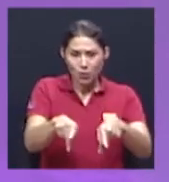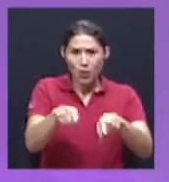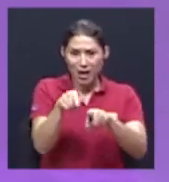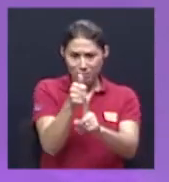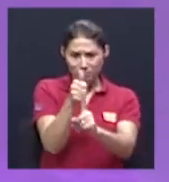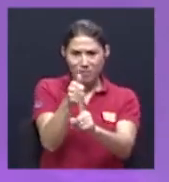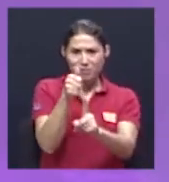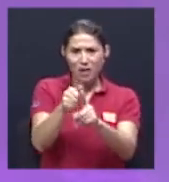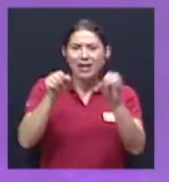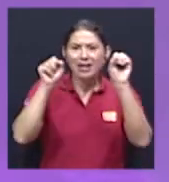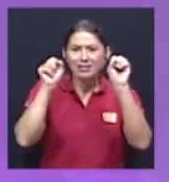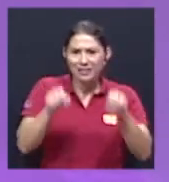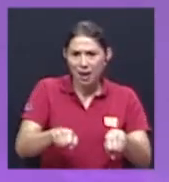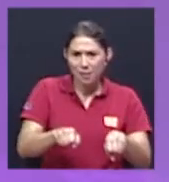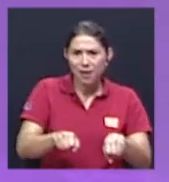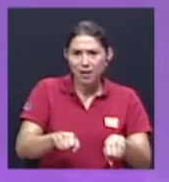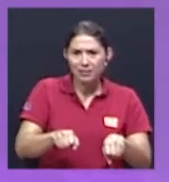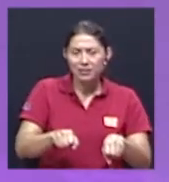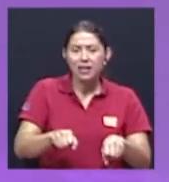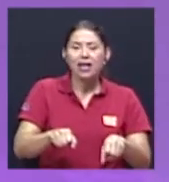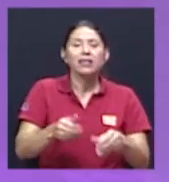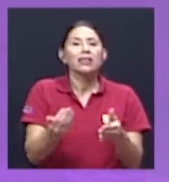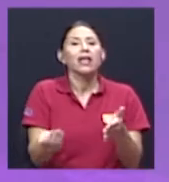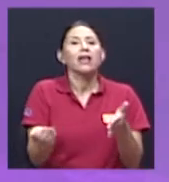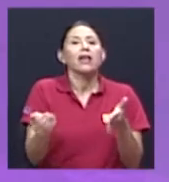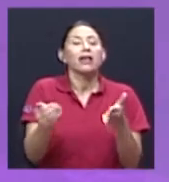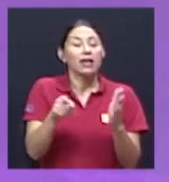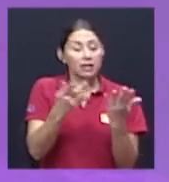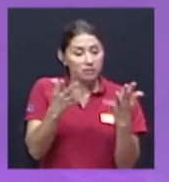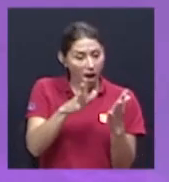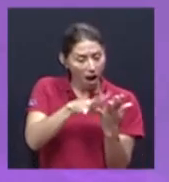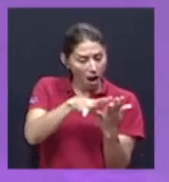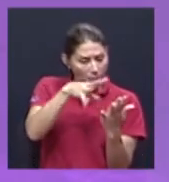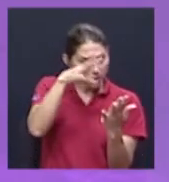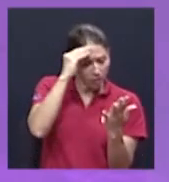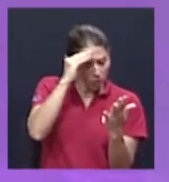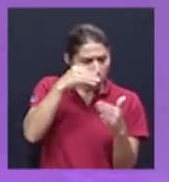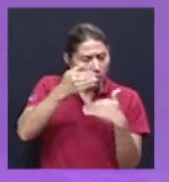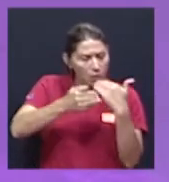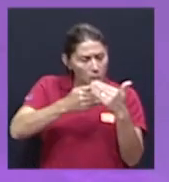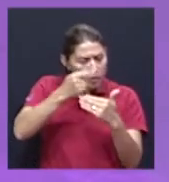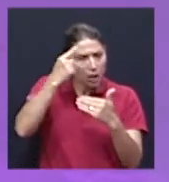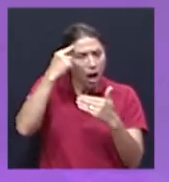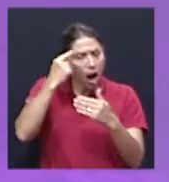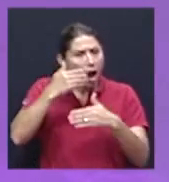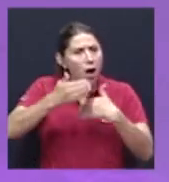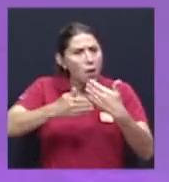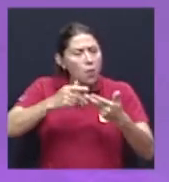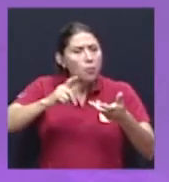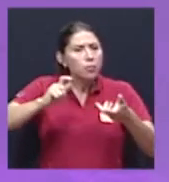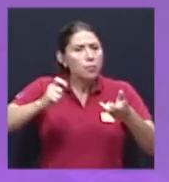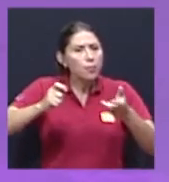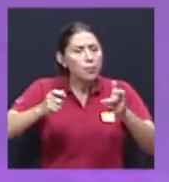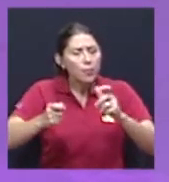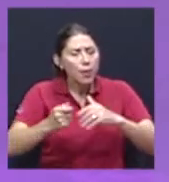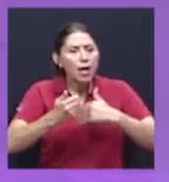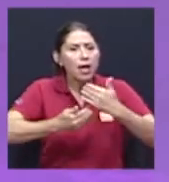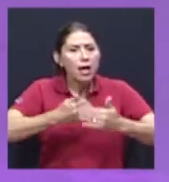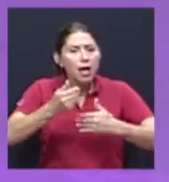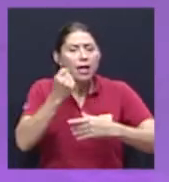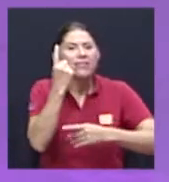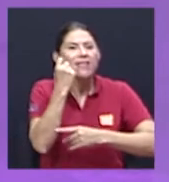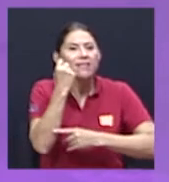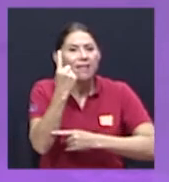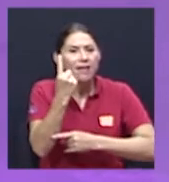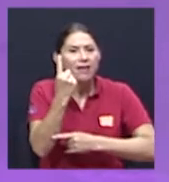importante y quiere hacerlo de reelaborar lo aprendido, de ir más allá de la institucionalidad, de entender cómo la